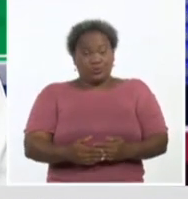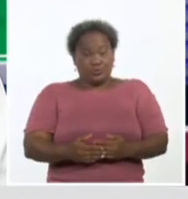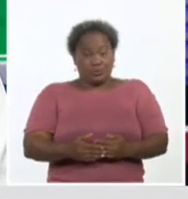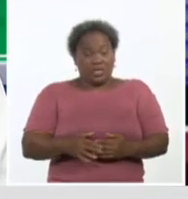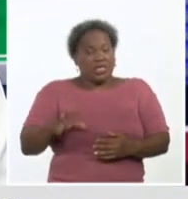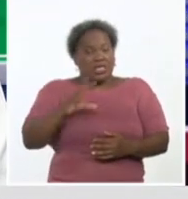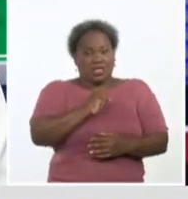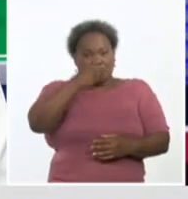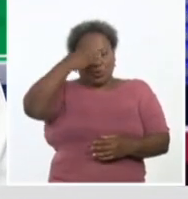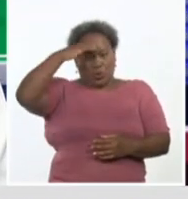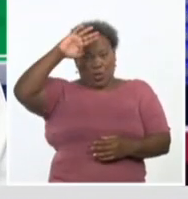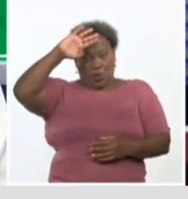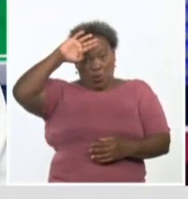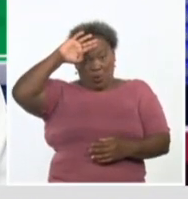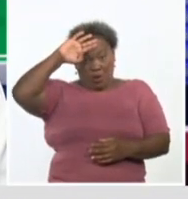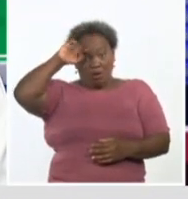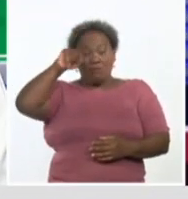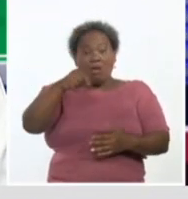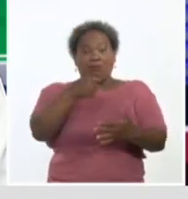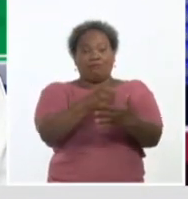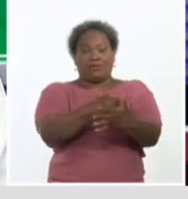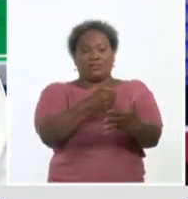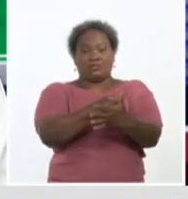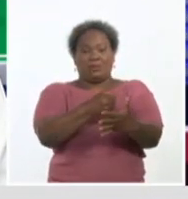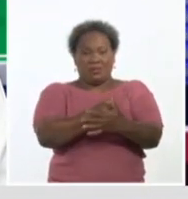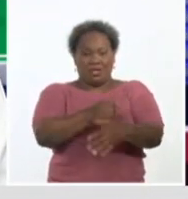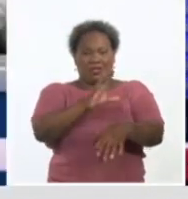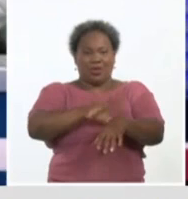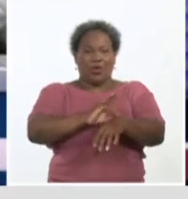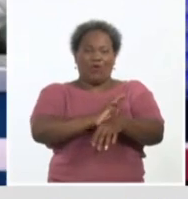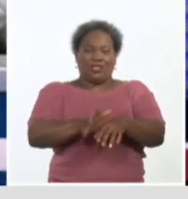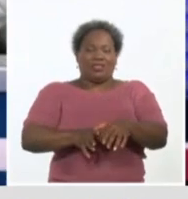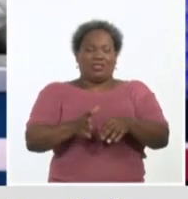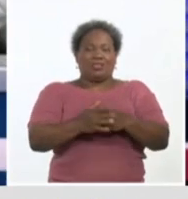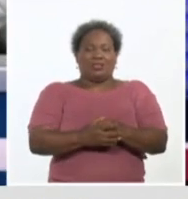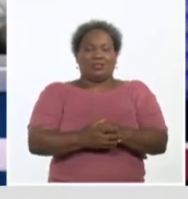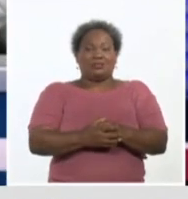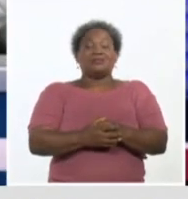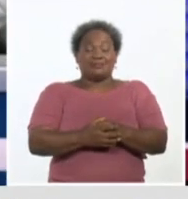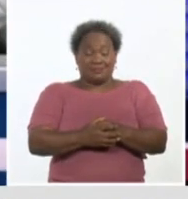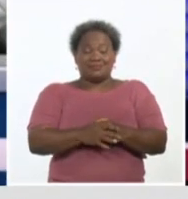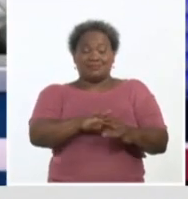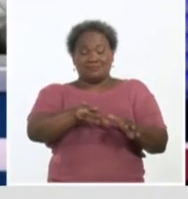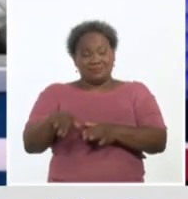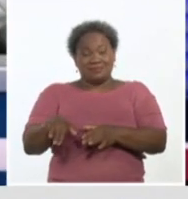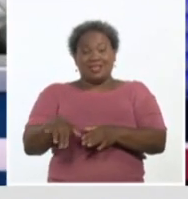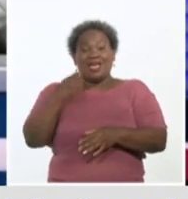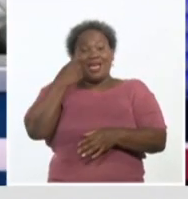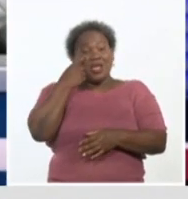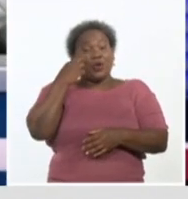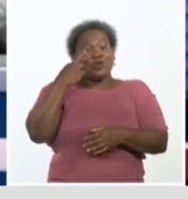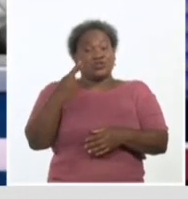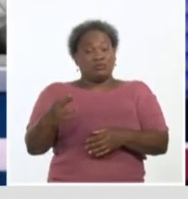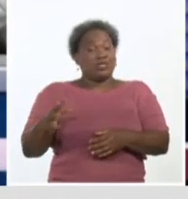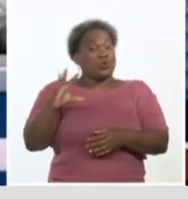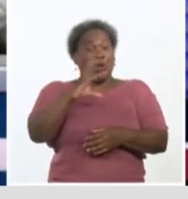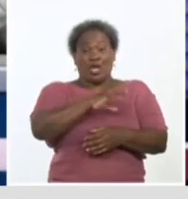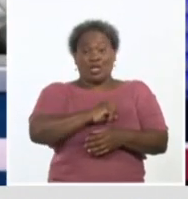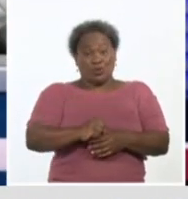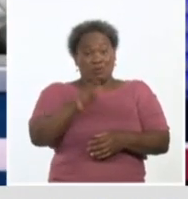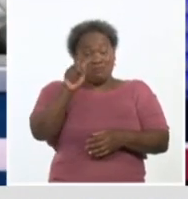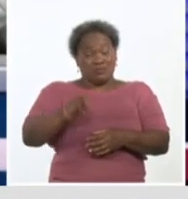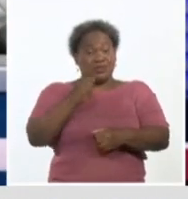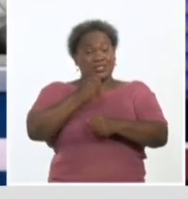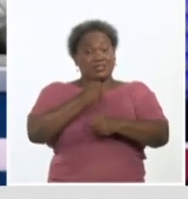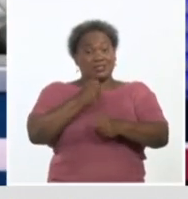país en función del enfrentamiento a esta pandemia. Claro. Además, también es un reconocimiento a todo el sistema de salud que